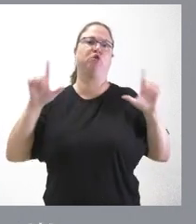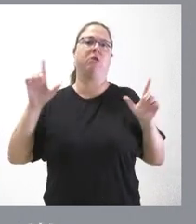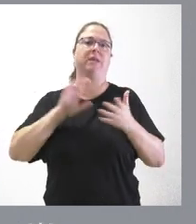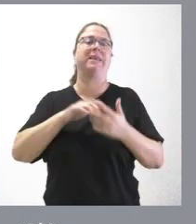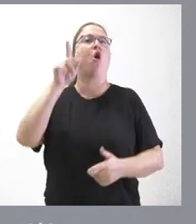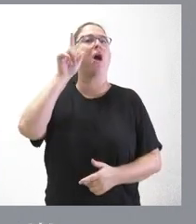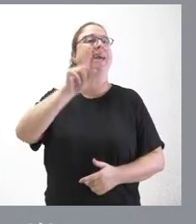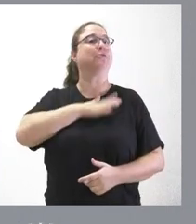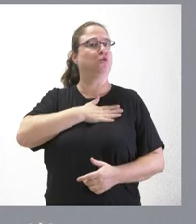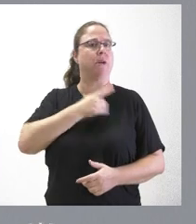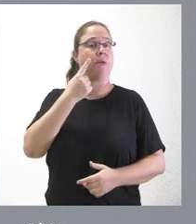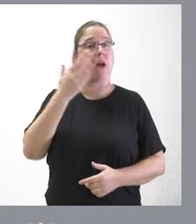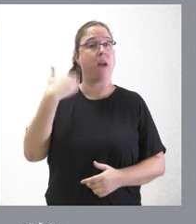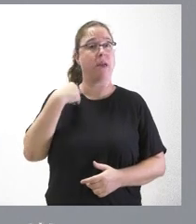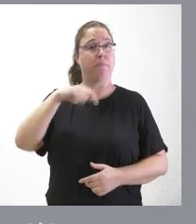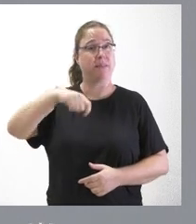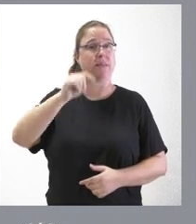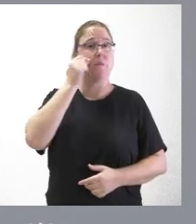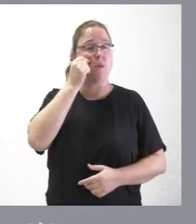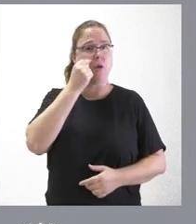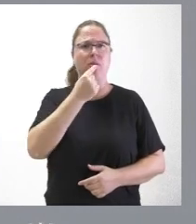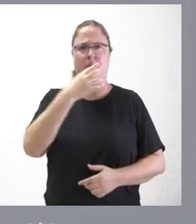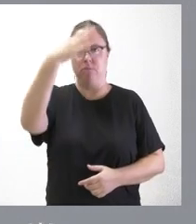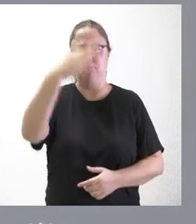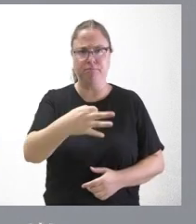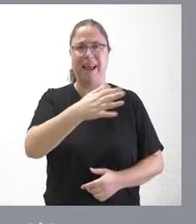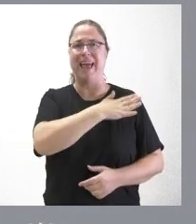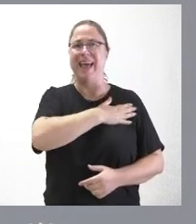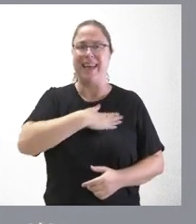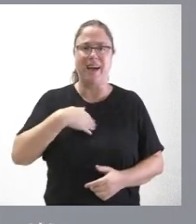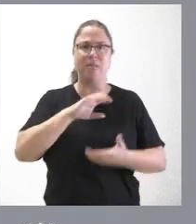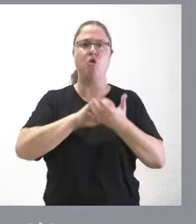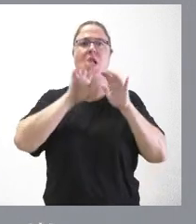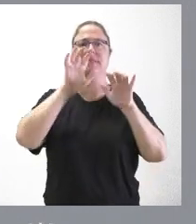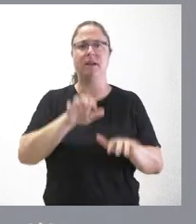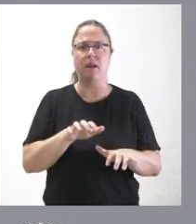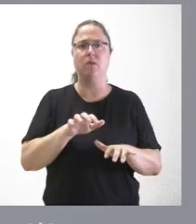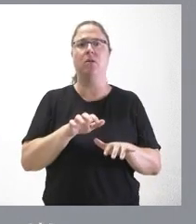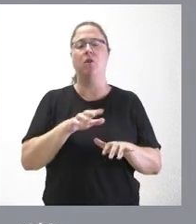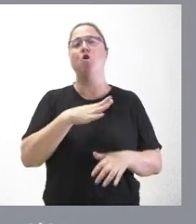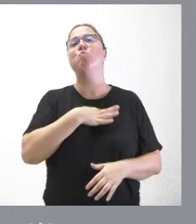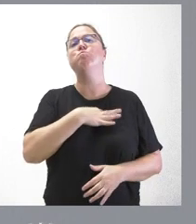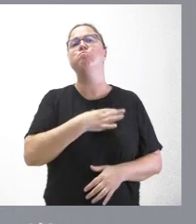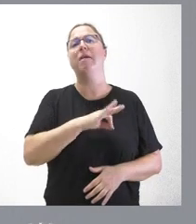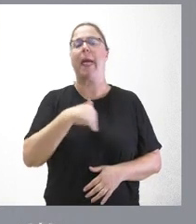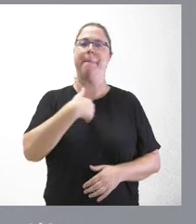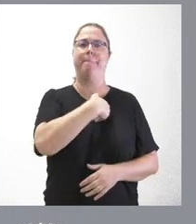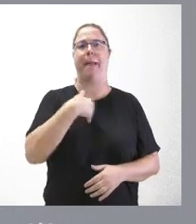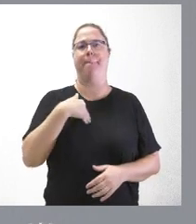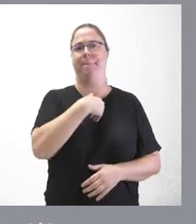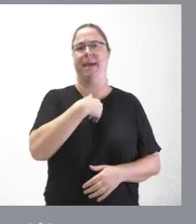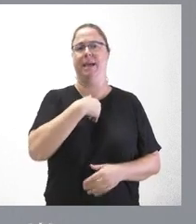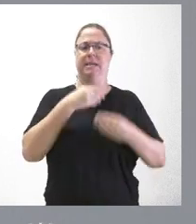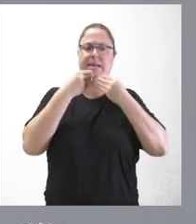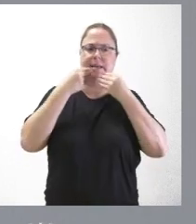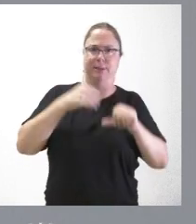escuchada. Ahí el presidente Alfonso Granamaño, que lo dijo expresamente. Queremos que Castilla y León pueda ocupar el papel que por historia,